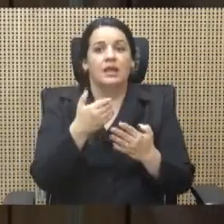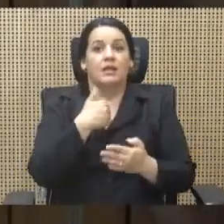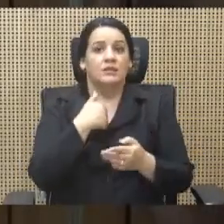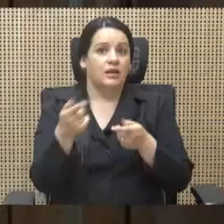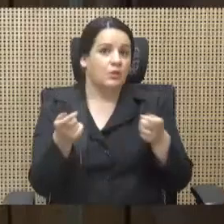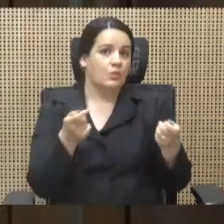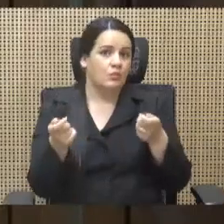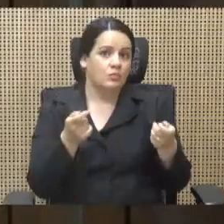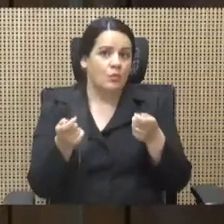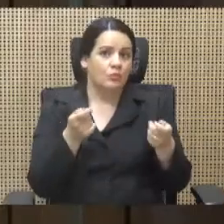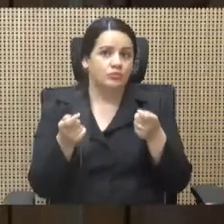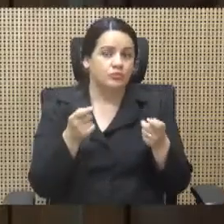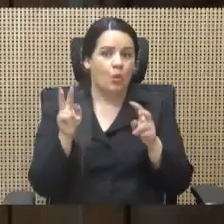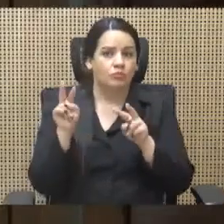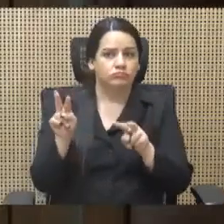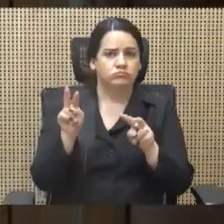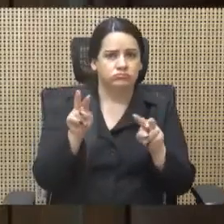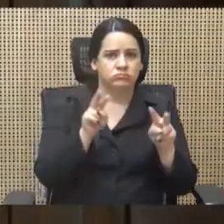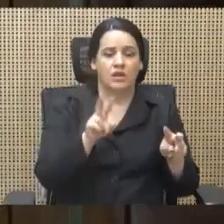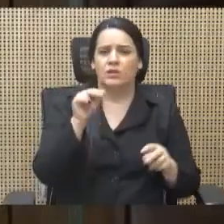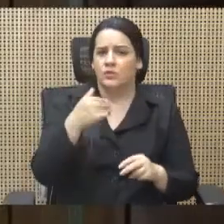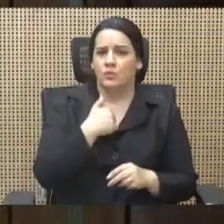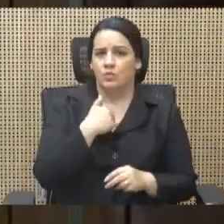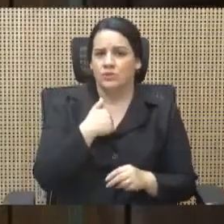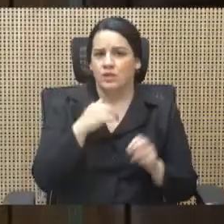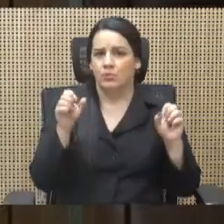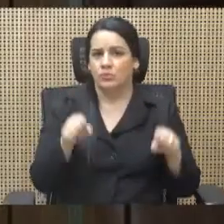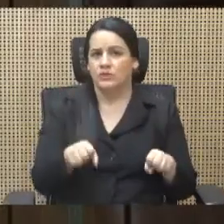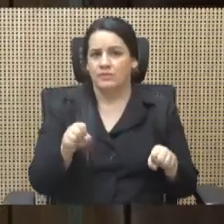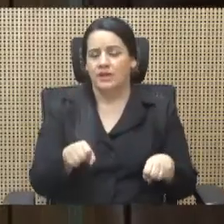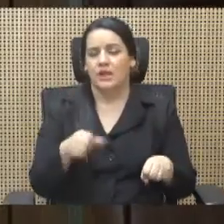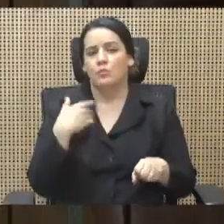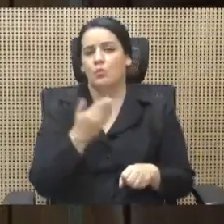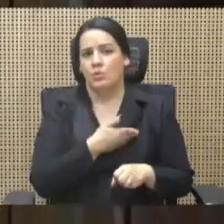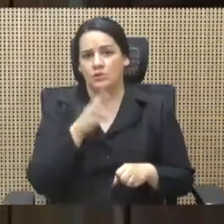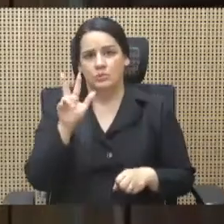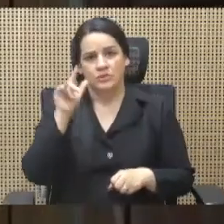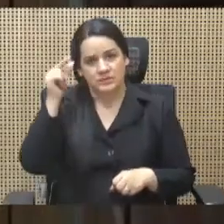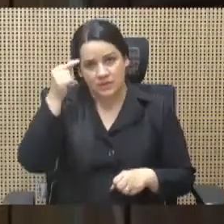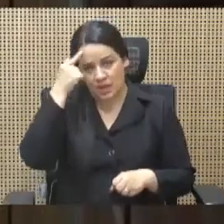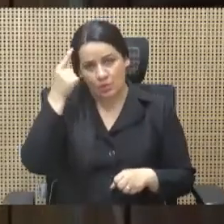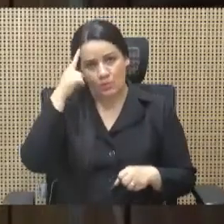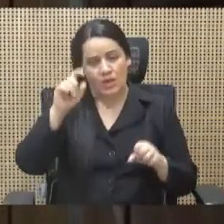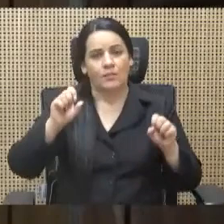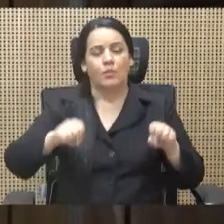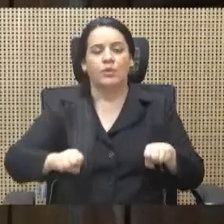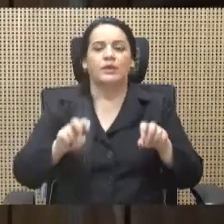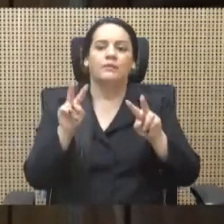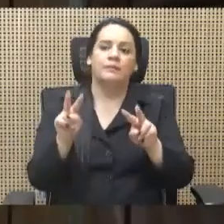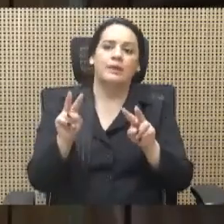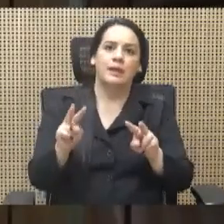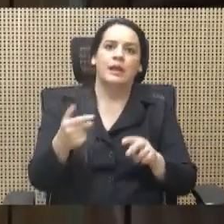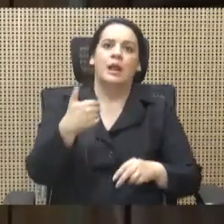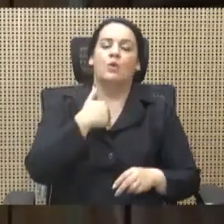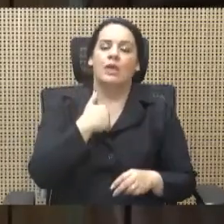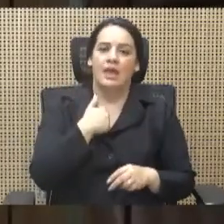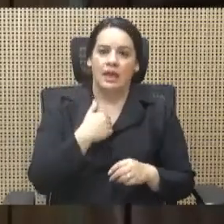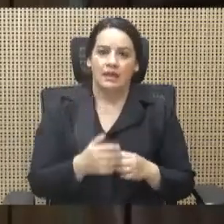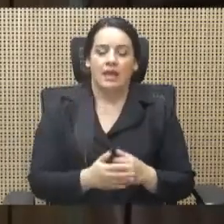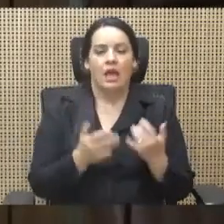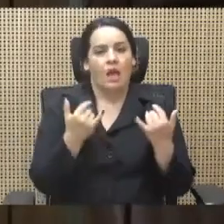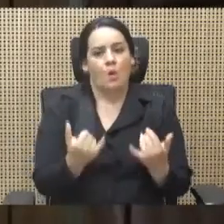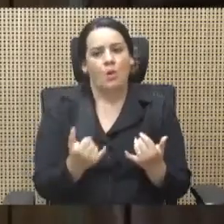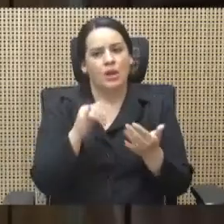este momento capacidad nuestro Estado para darle seguimiento a lo que hay ahora con esta liberación